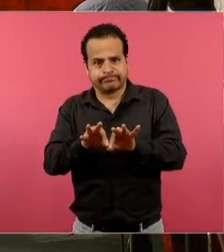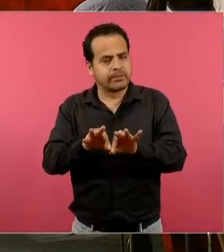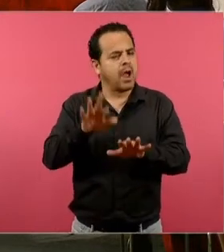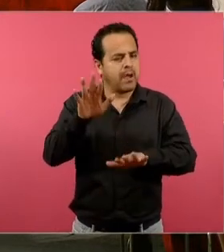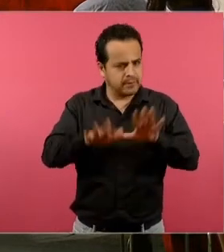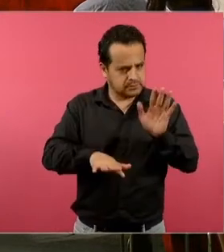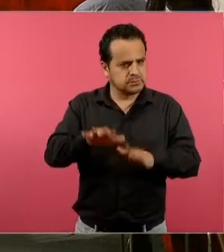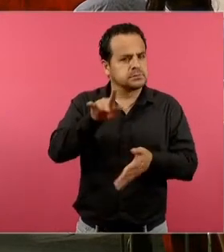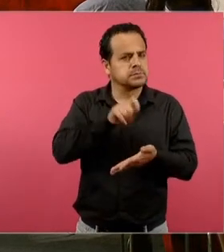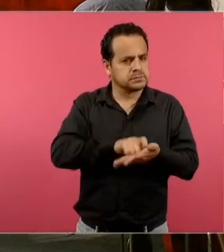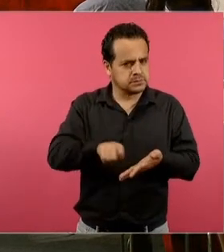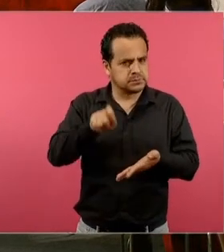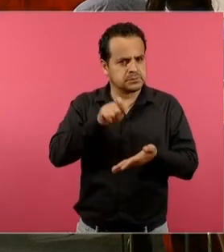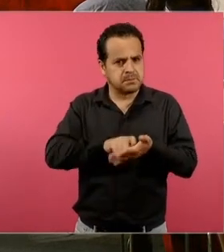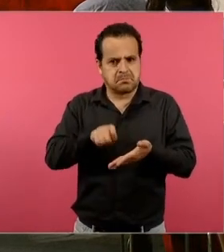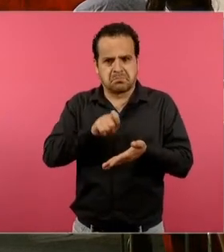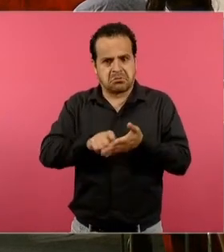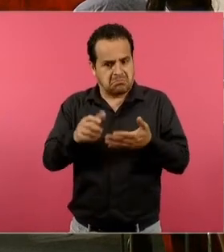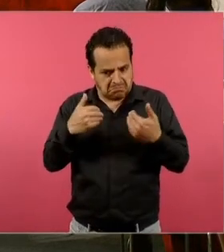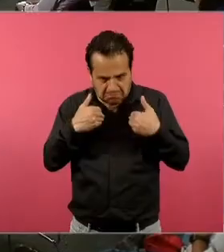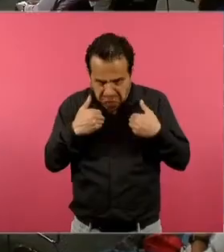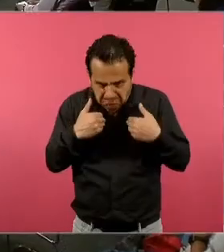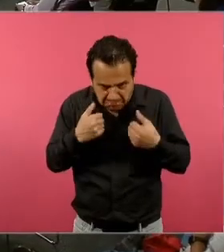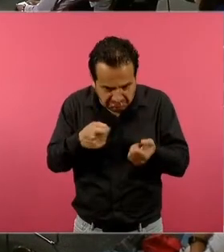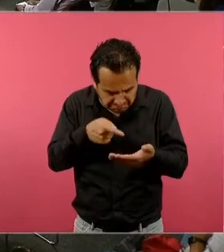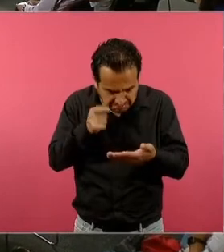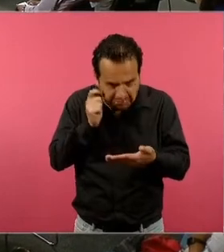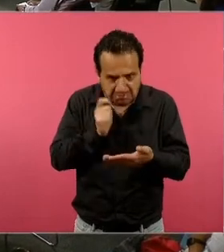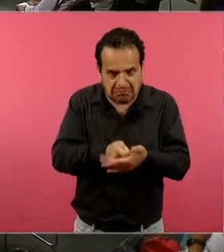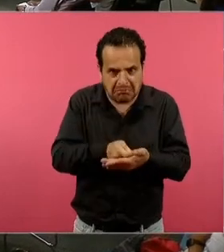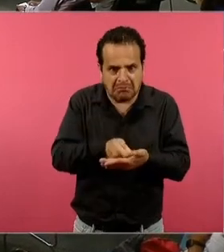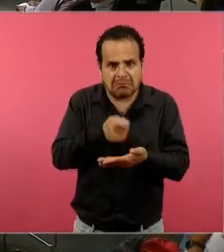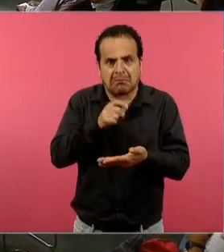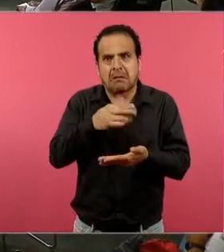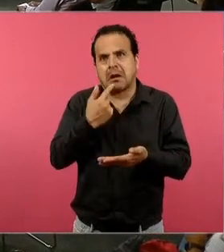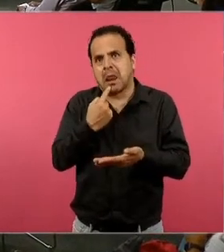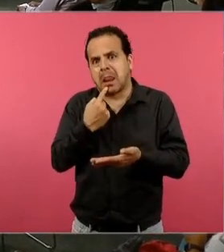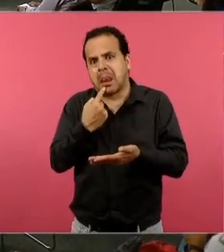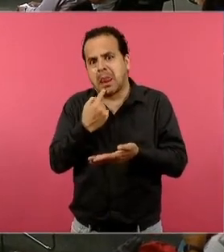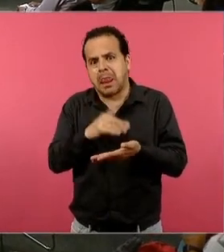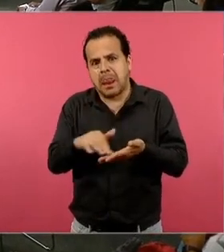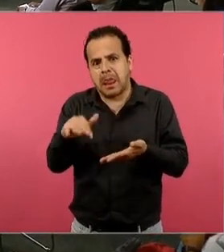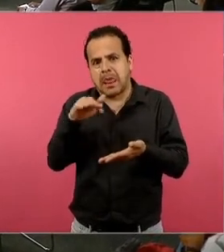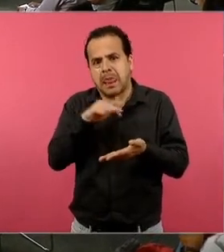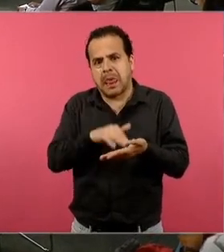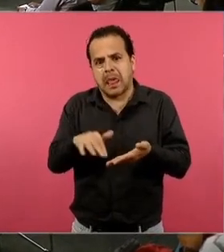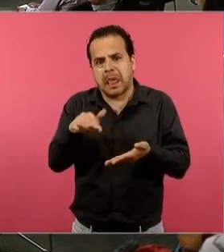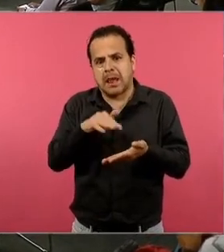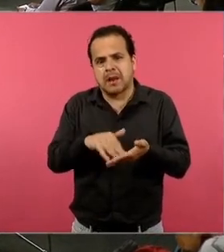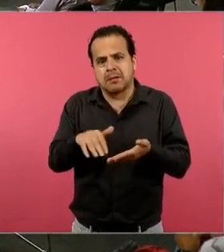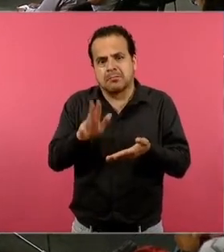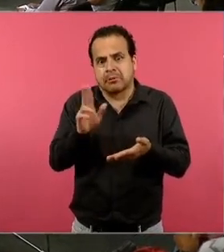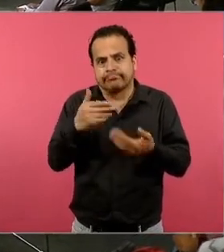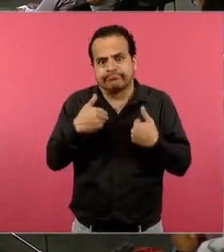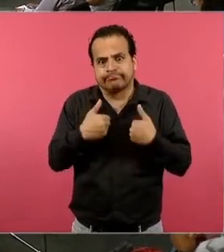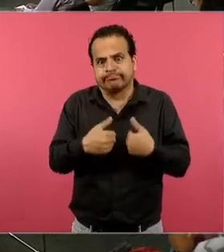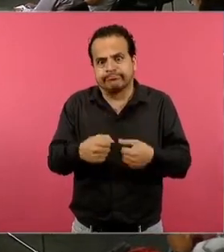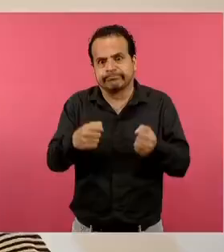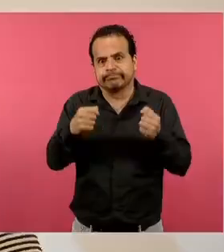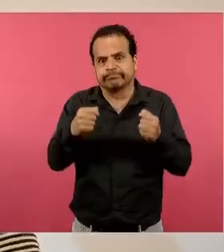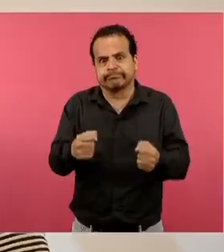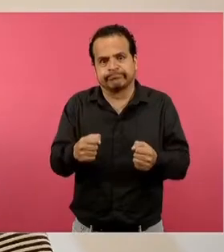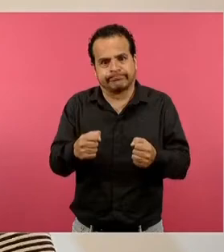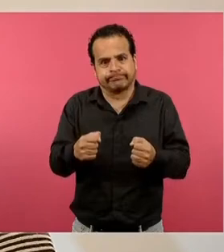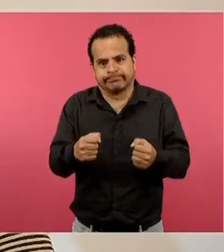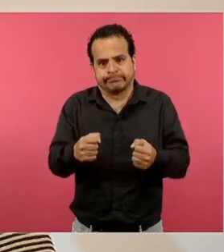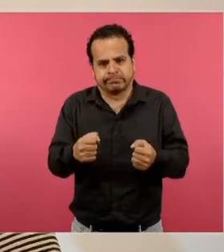el argumento de una lectura, etcétera. Y esto es muy importante porque pues data de muchos, muchos años, incluso con la creación